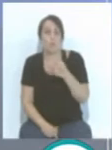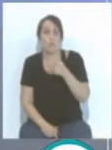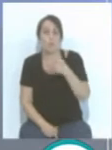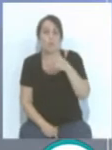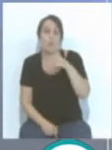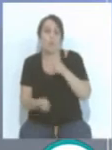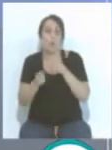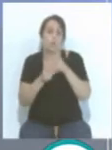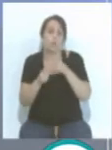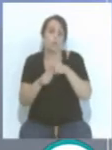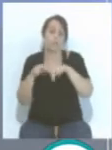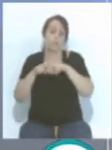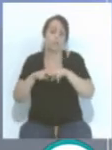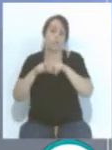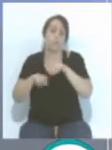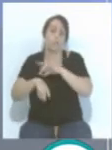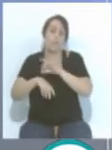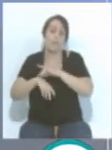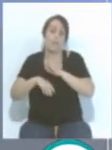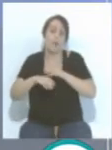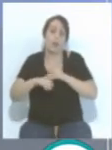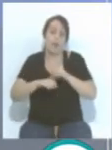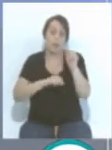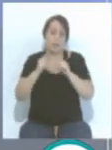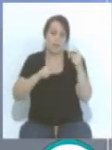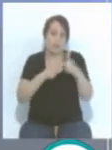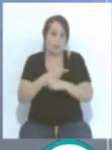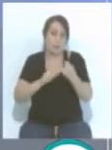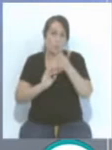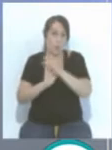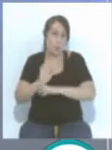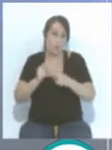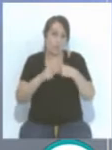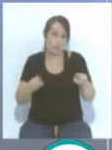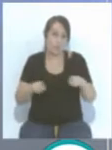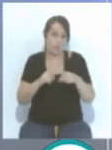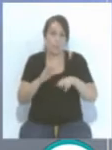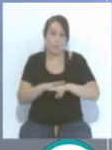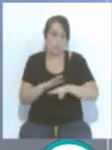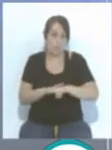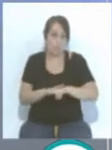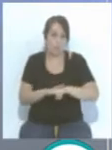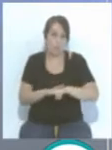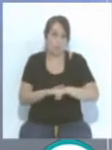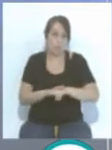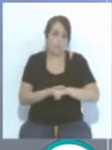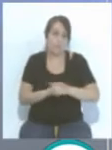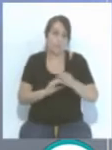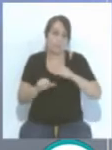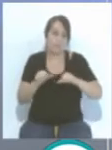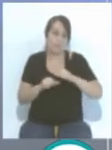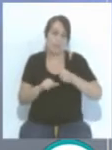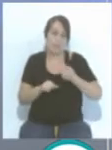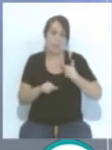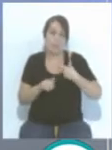controles y para evitar el contagio. Hay otro protocolo diferente del fútbol fuera de lo que es la Liga de Fútbol